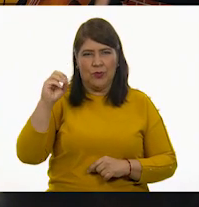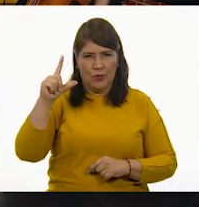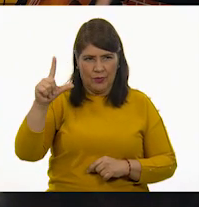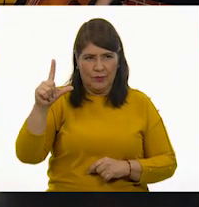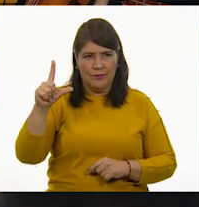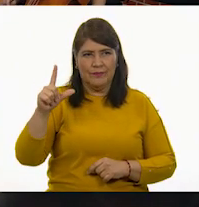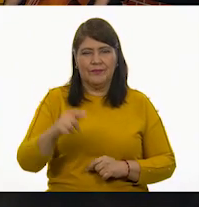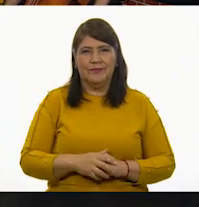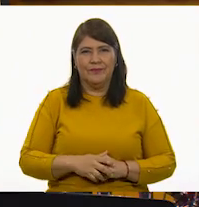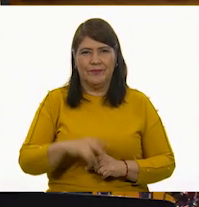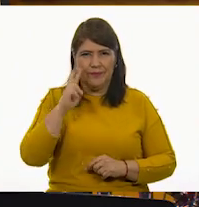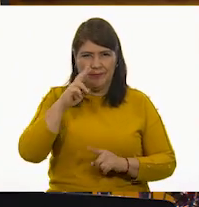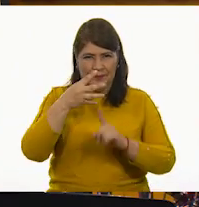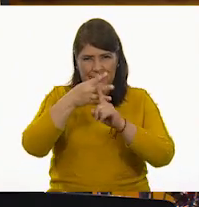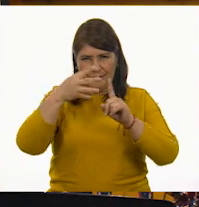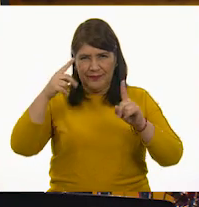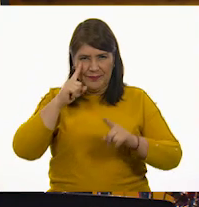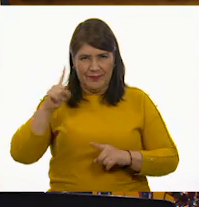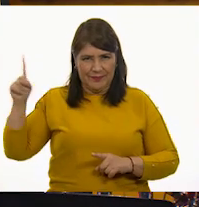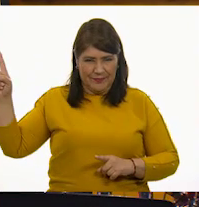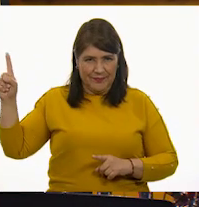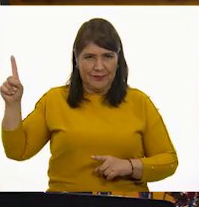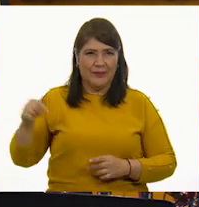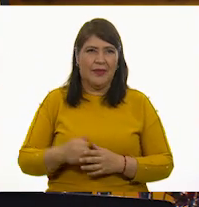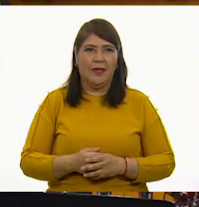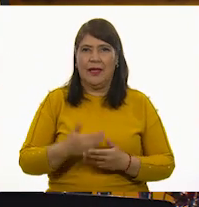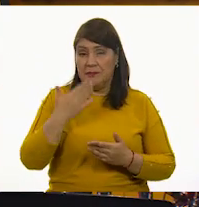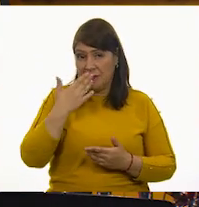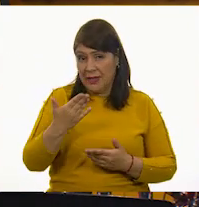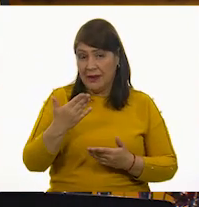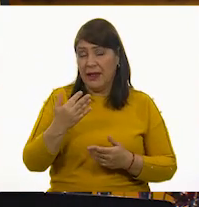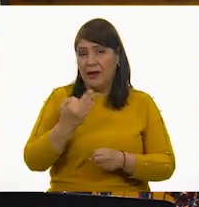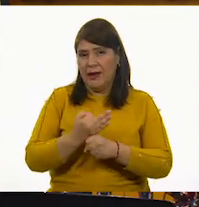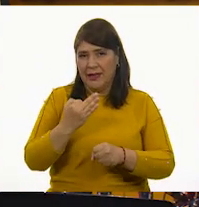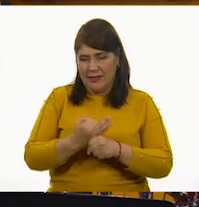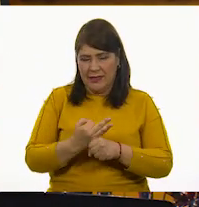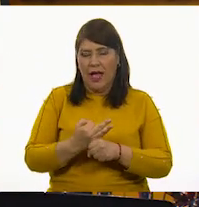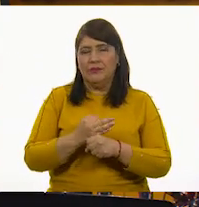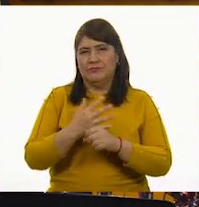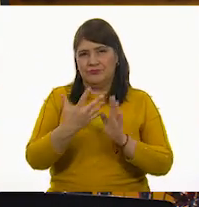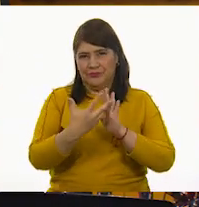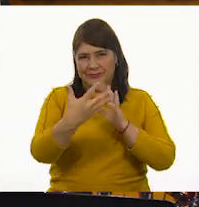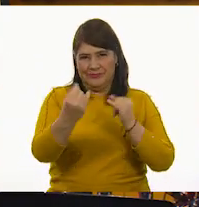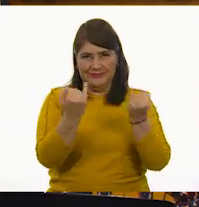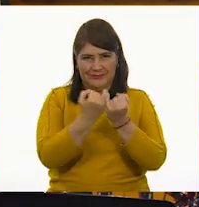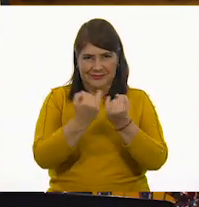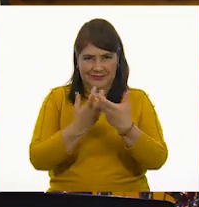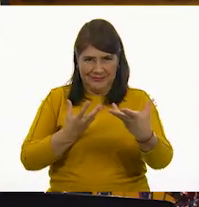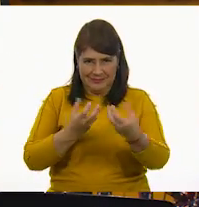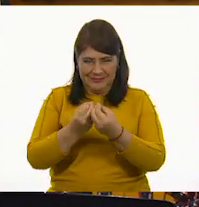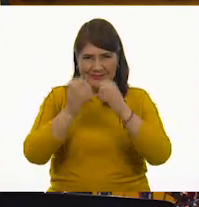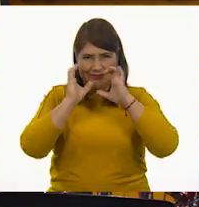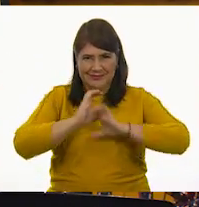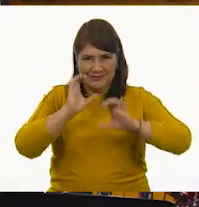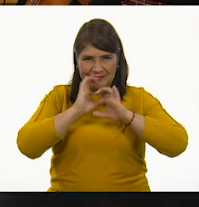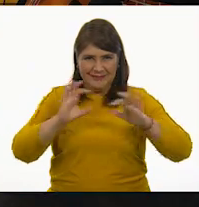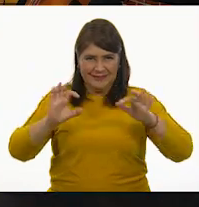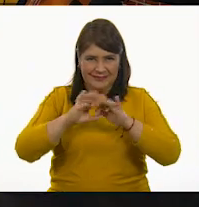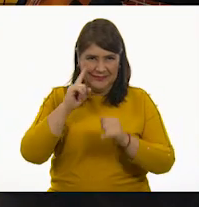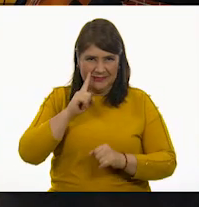sol. Bueno, ahora sí lo entonaremos juntos. Canten con nosotros.